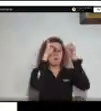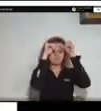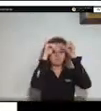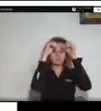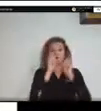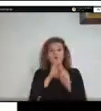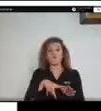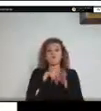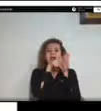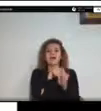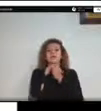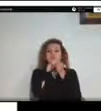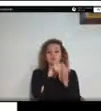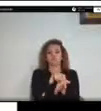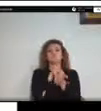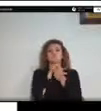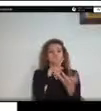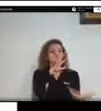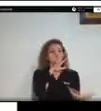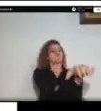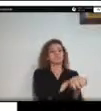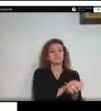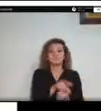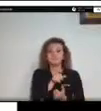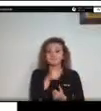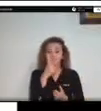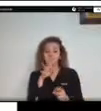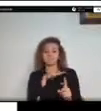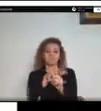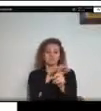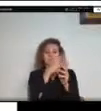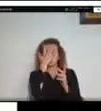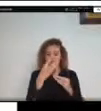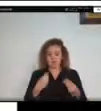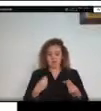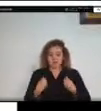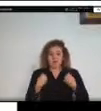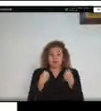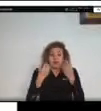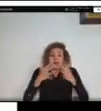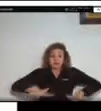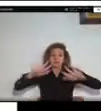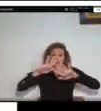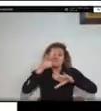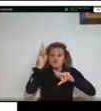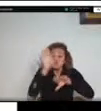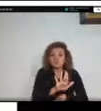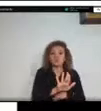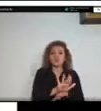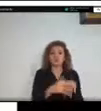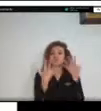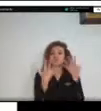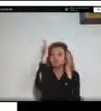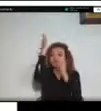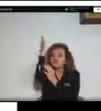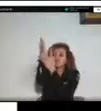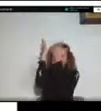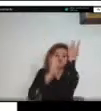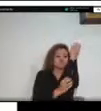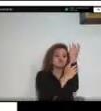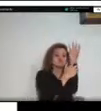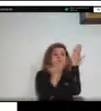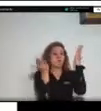principalmente se genera afectaciones del hábitat natural ya sea por deforestación o incendios sumado a la caza